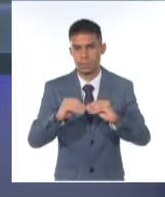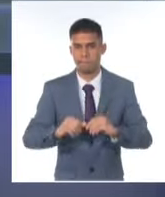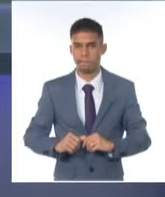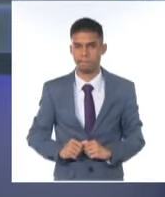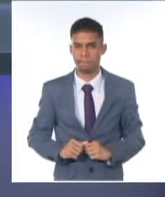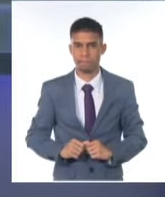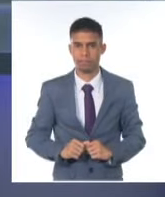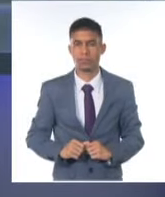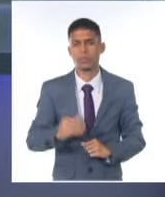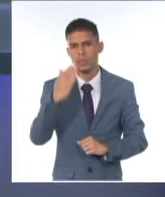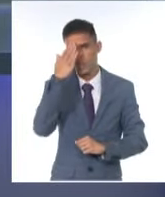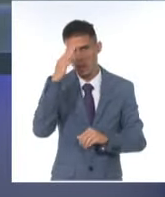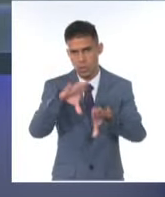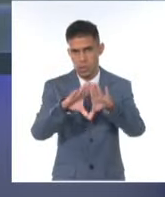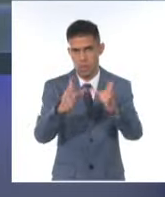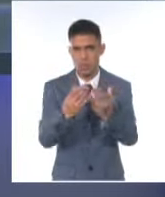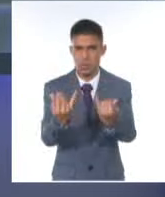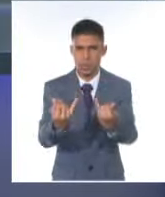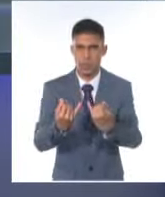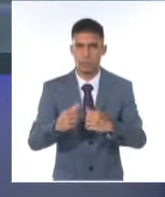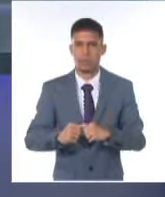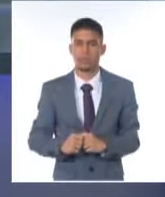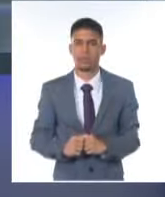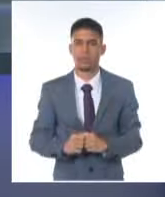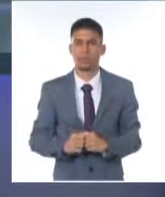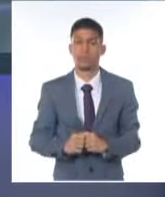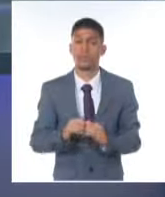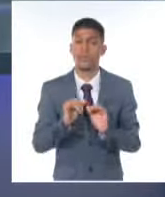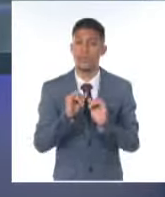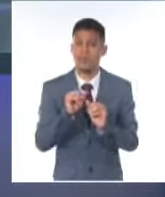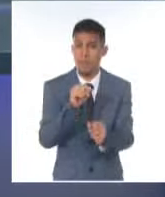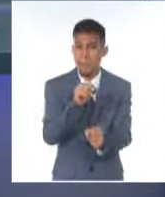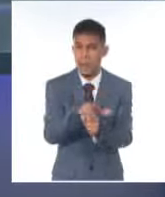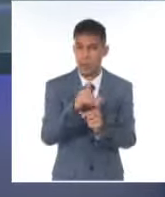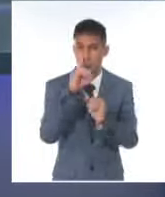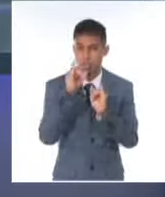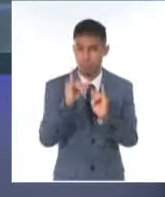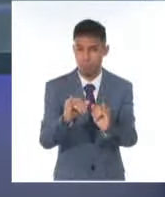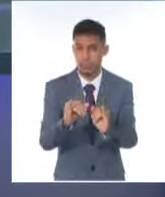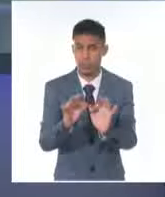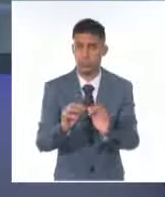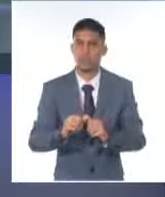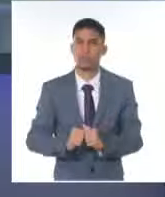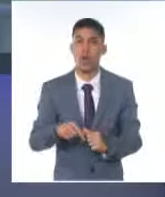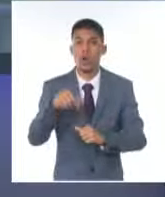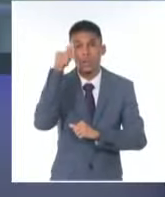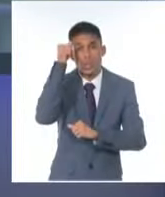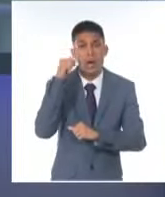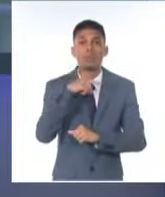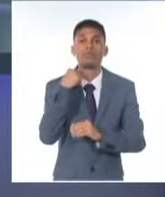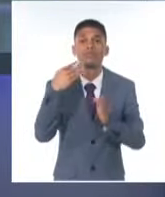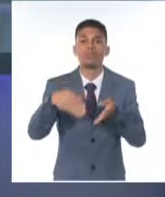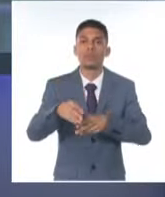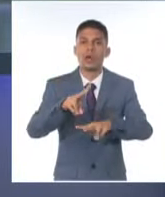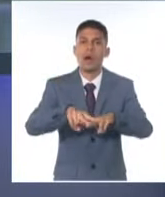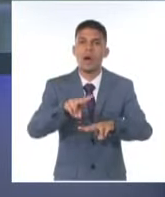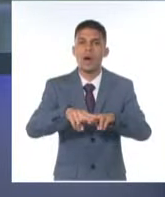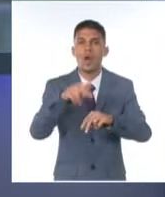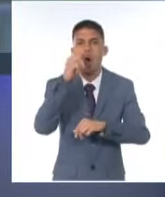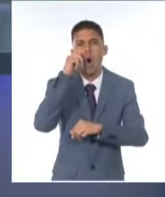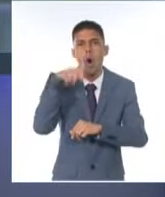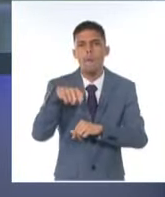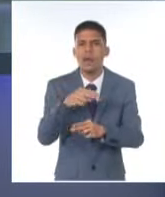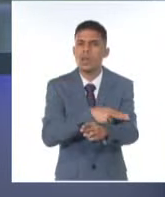Muchas gracias Alejandro. Y como informamos en emisiones anteriores, este sábado falleció en La Habana el historiador Rolando